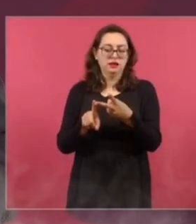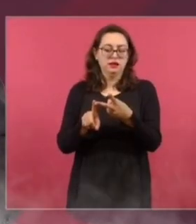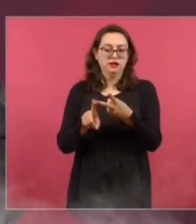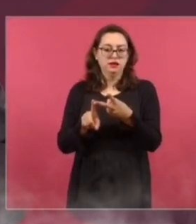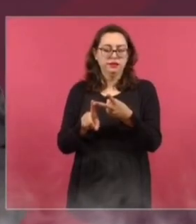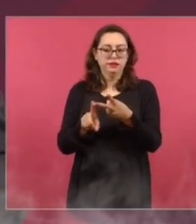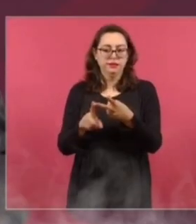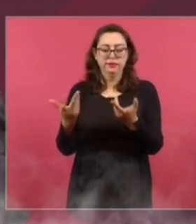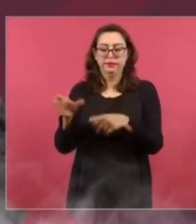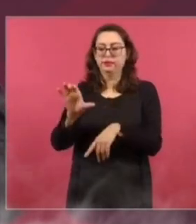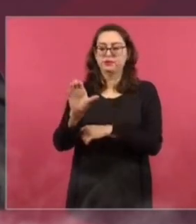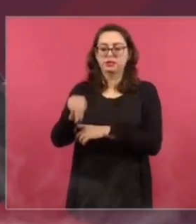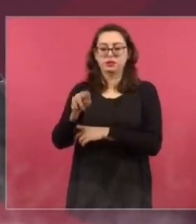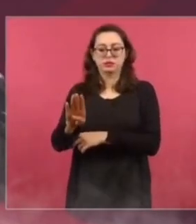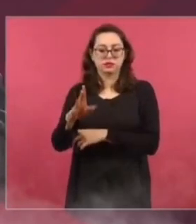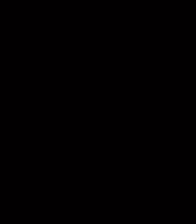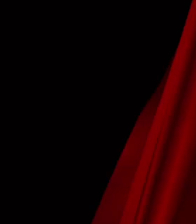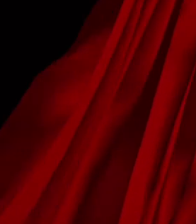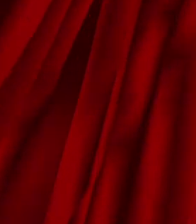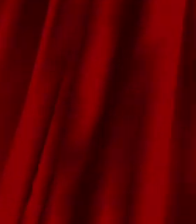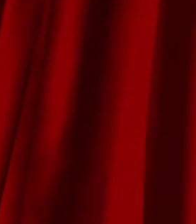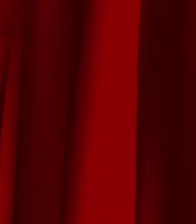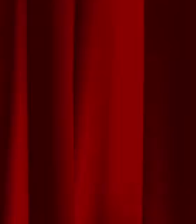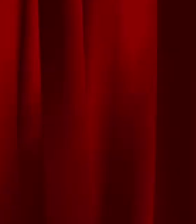la búsqueda de desaparecidos. ¡Suscríbete al